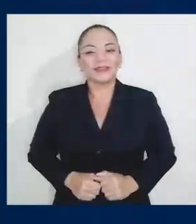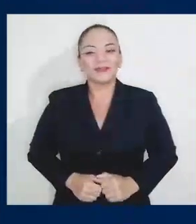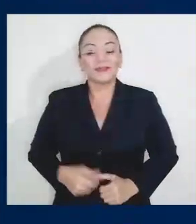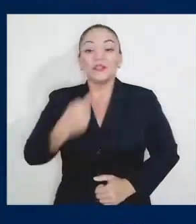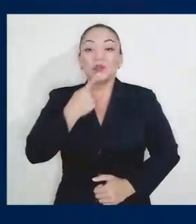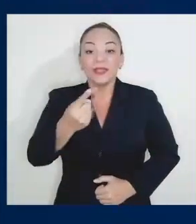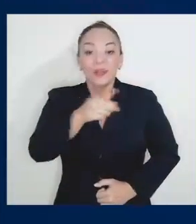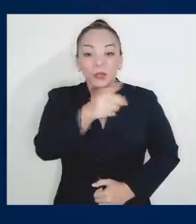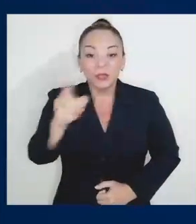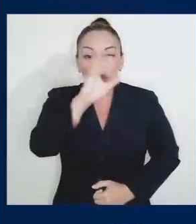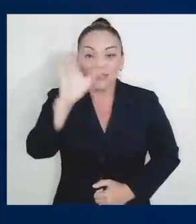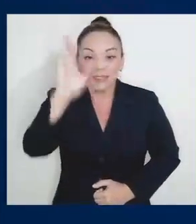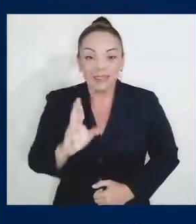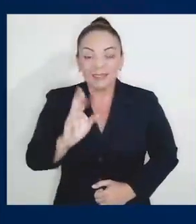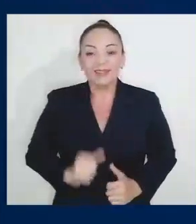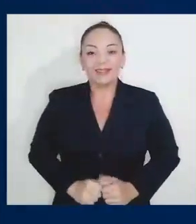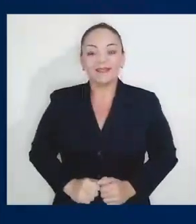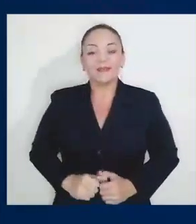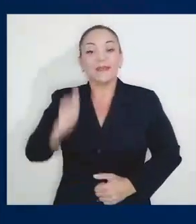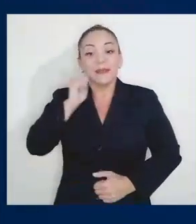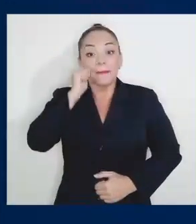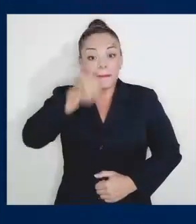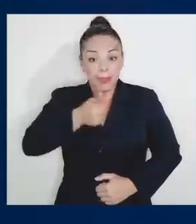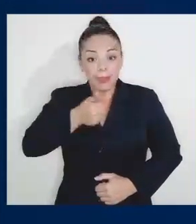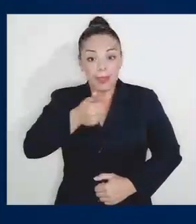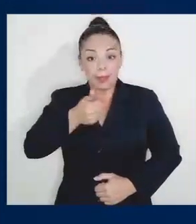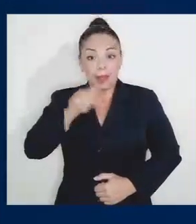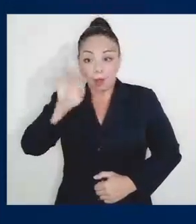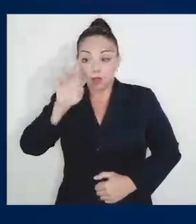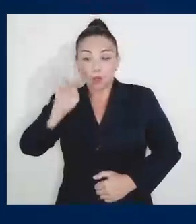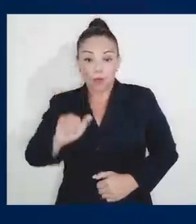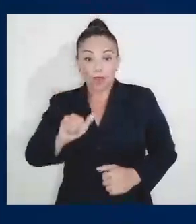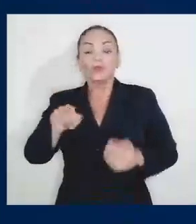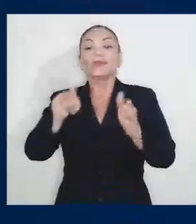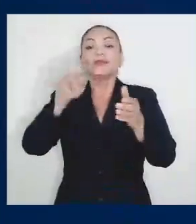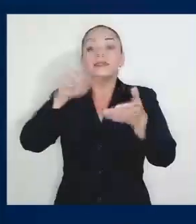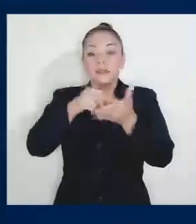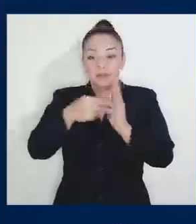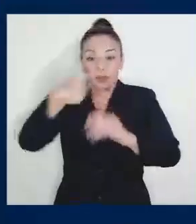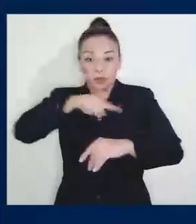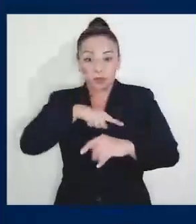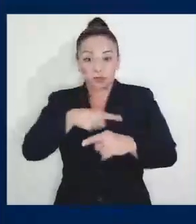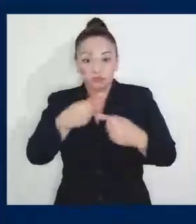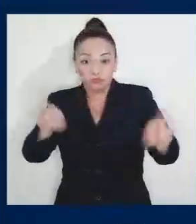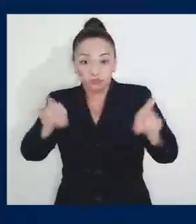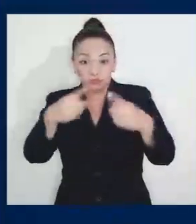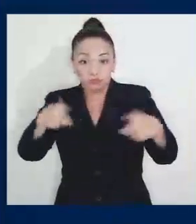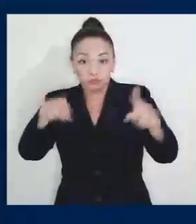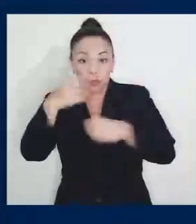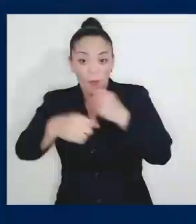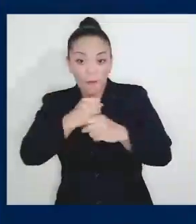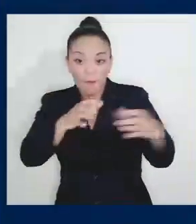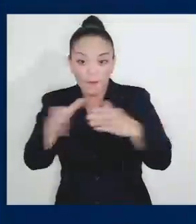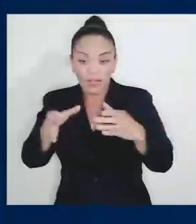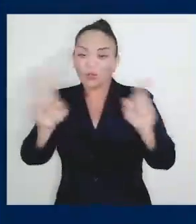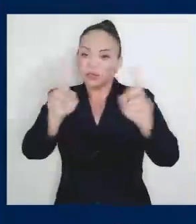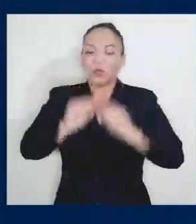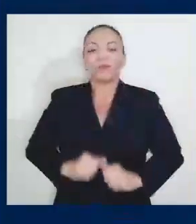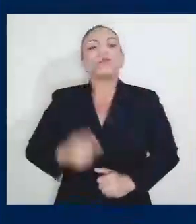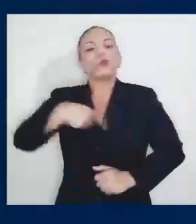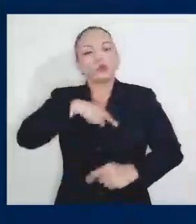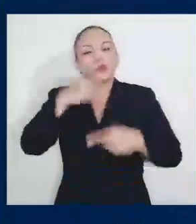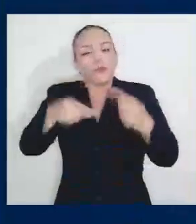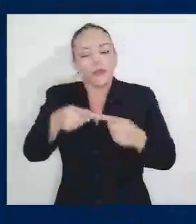que mañana no vamos a celebrar un cumpleaños, vamos a celebrar, vamos a reafirmar el